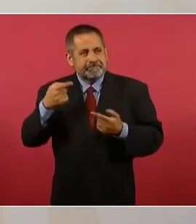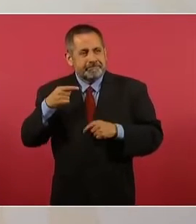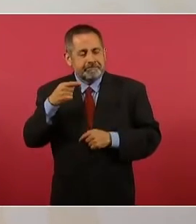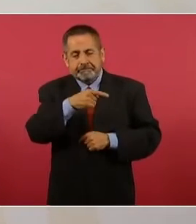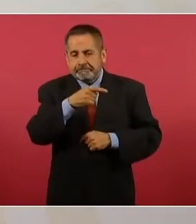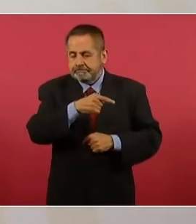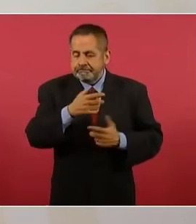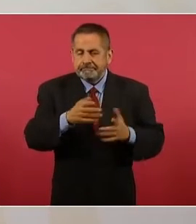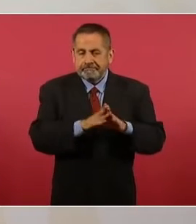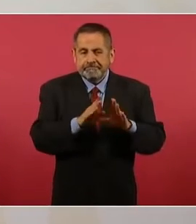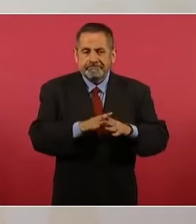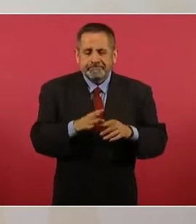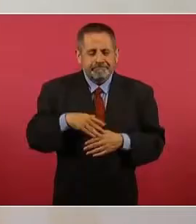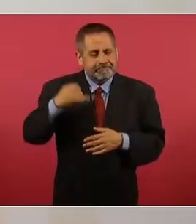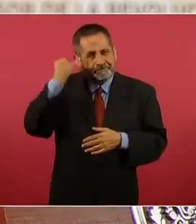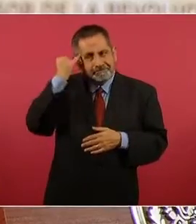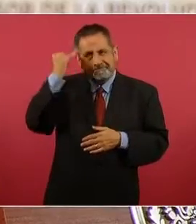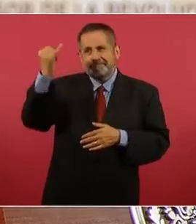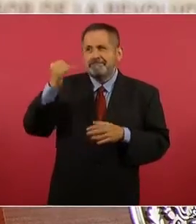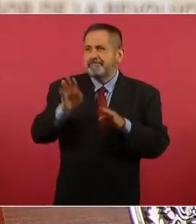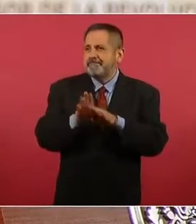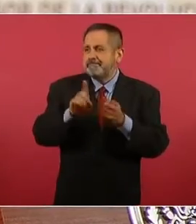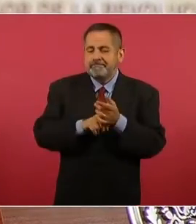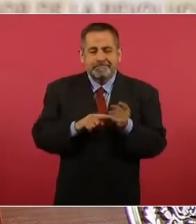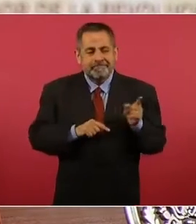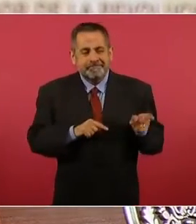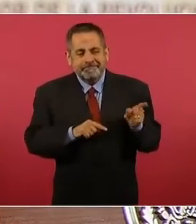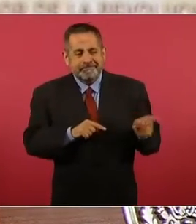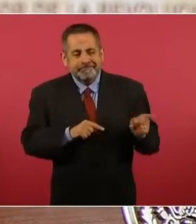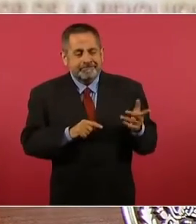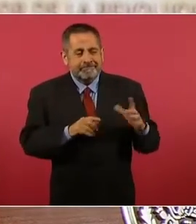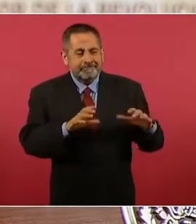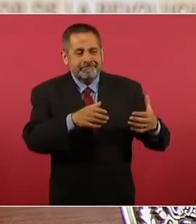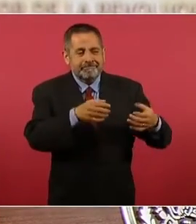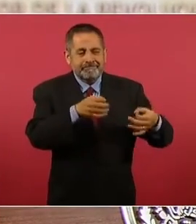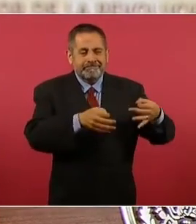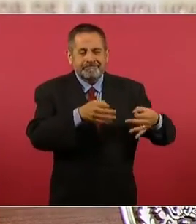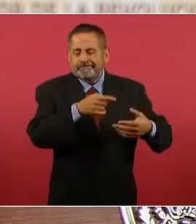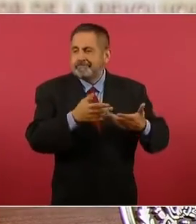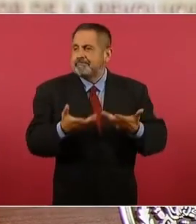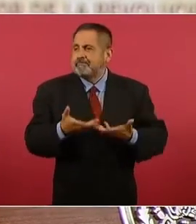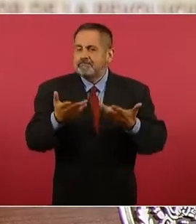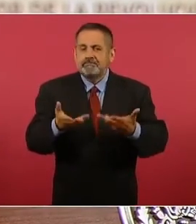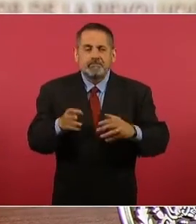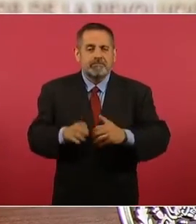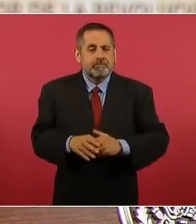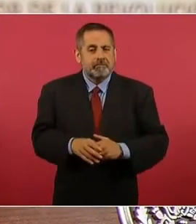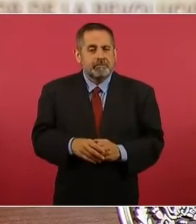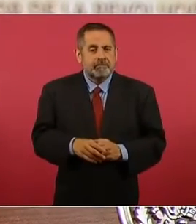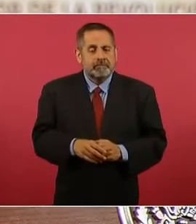imaginar cómo íbamos